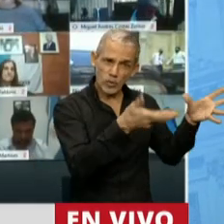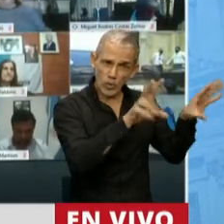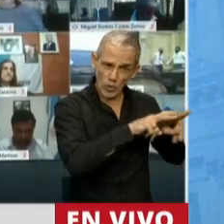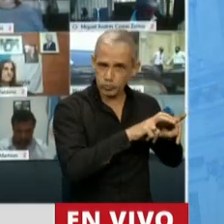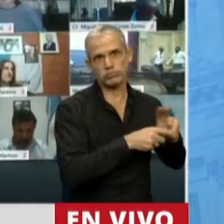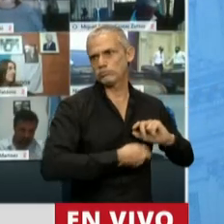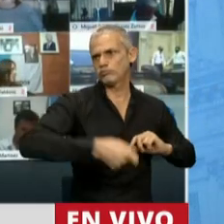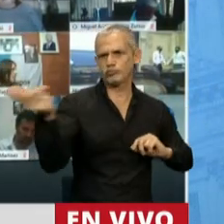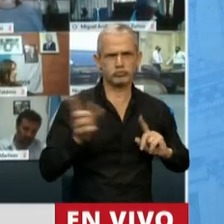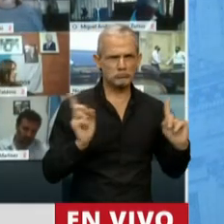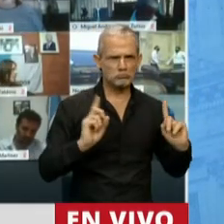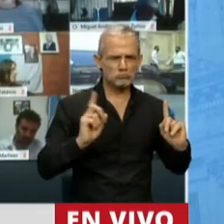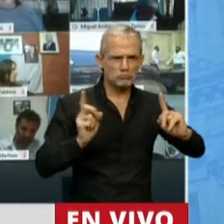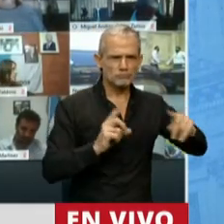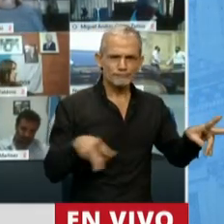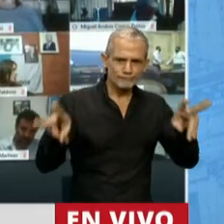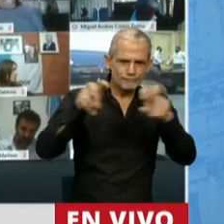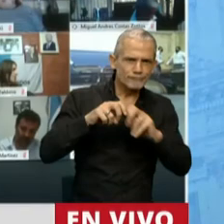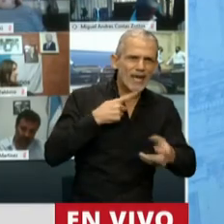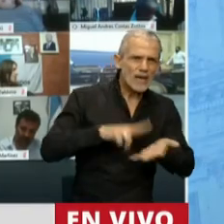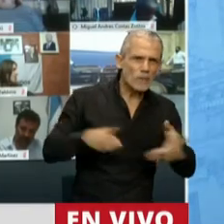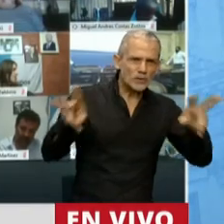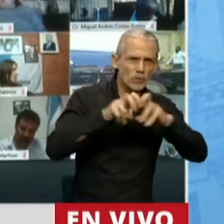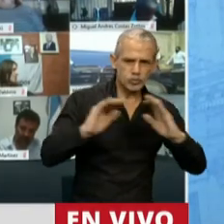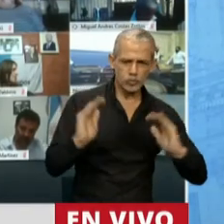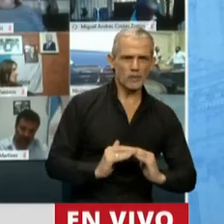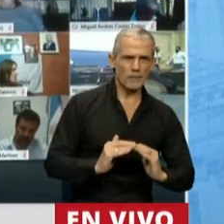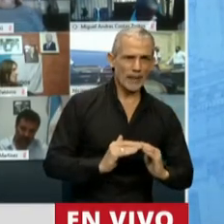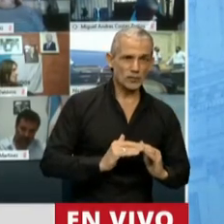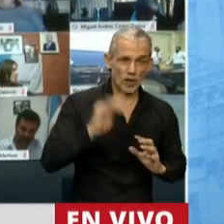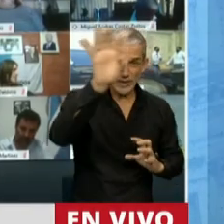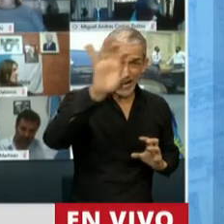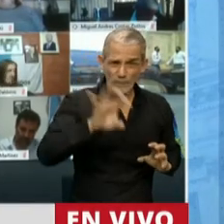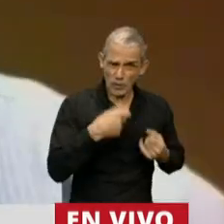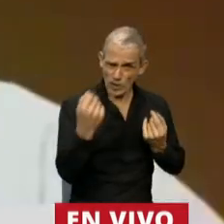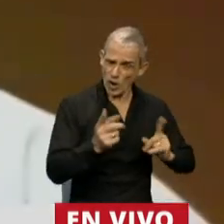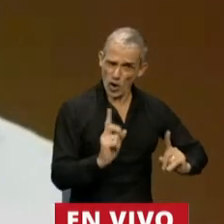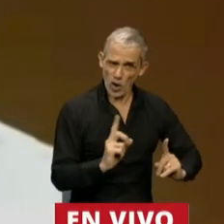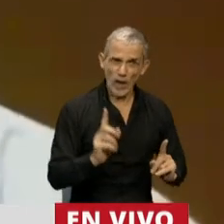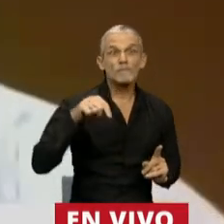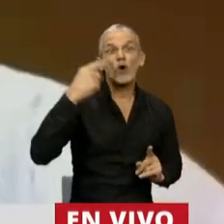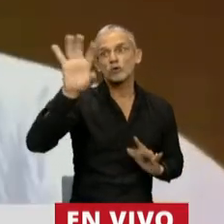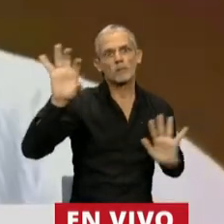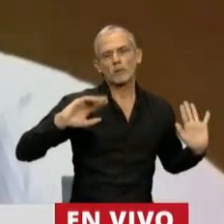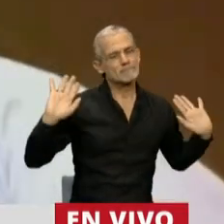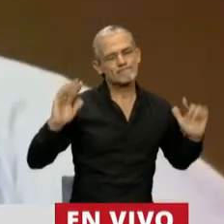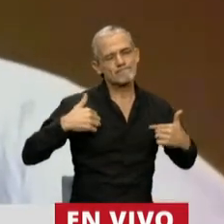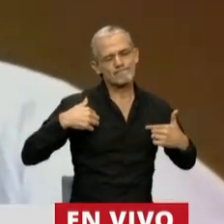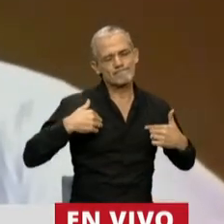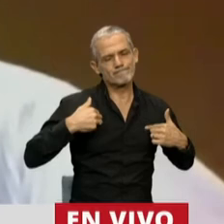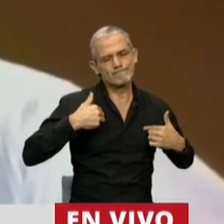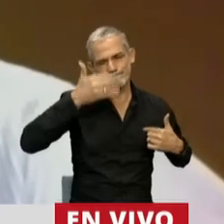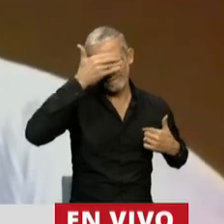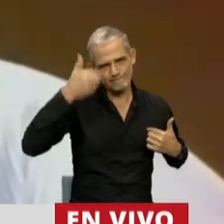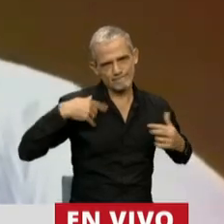agujero fiscal no se está cubriendo con esta, o por lo menos las que le corresponden a todas. después, si otros reciben otras cosas, eso ya es